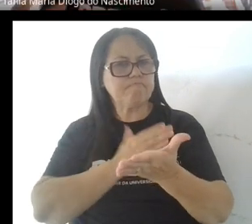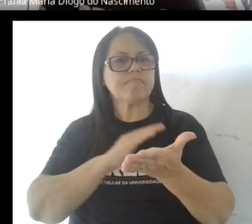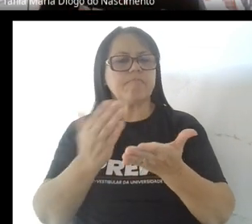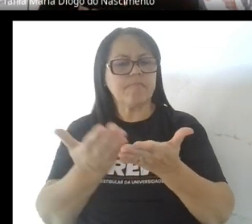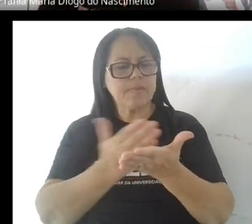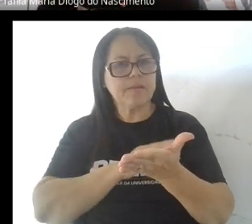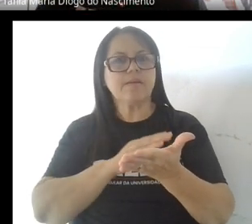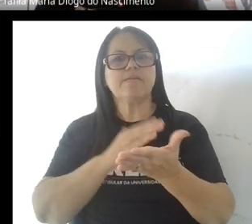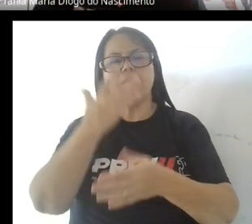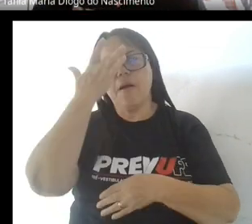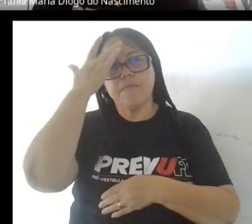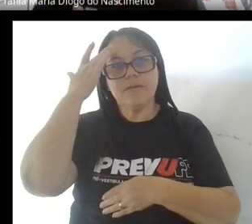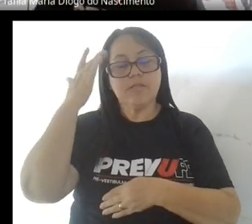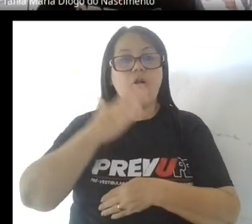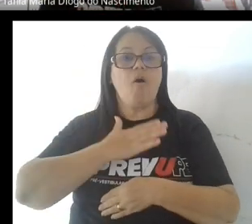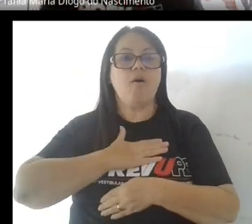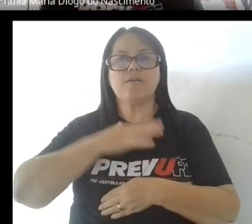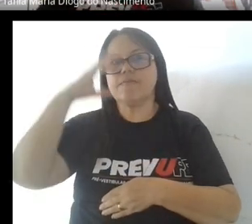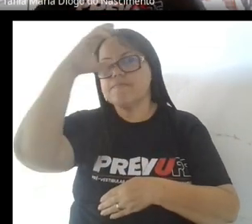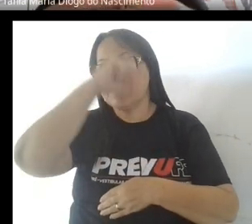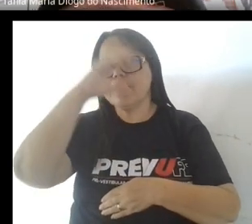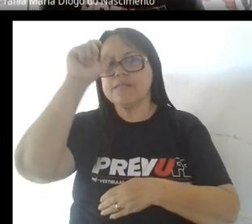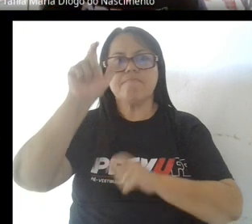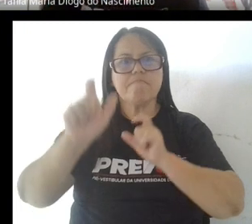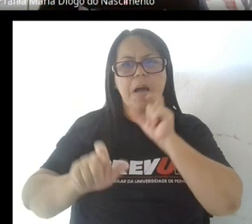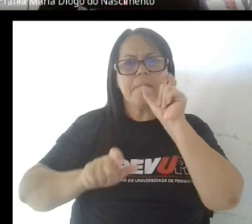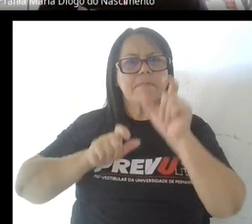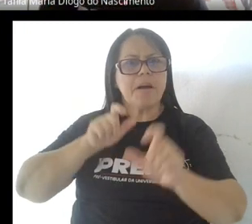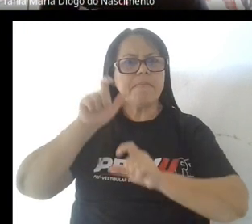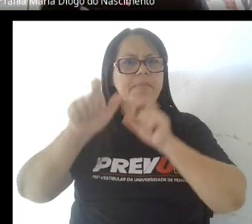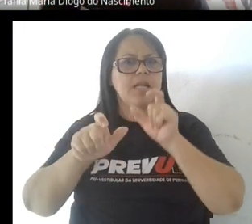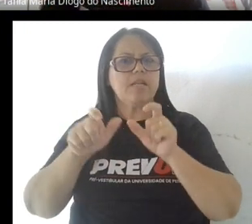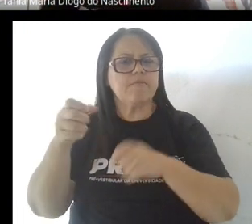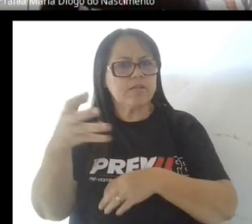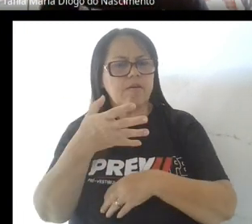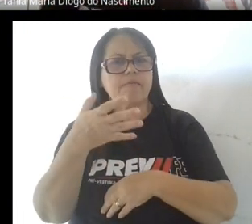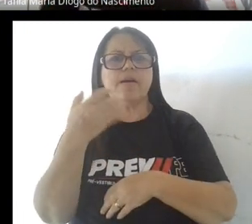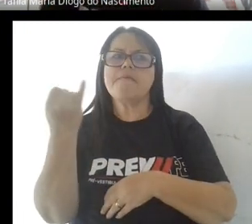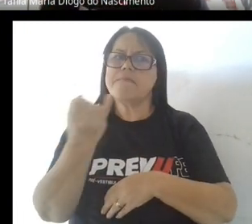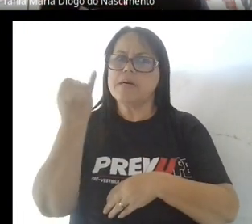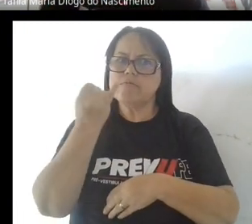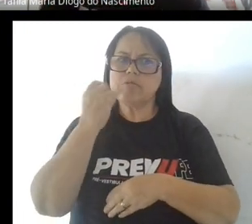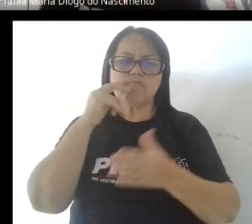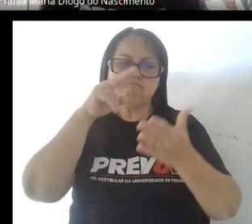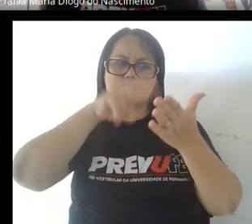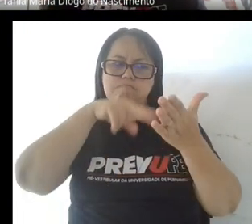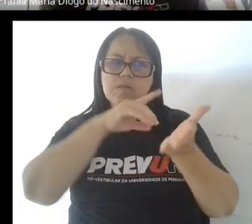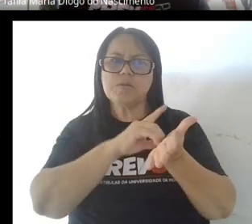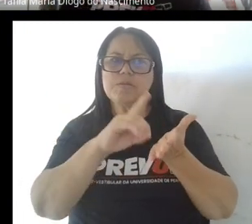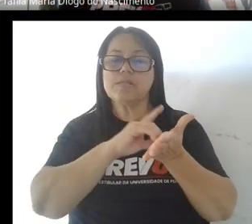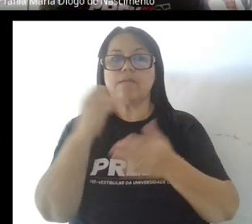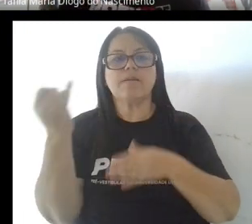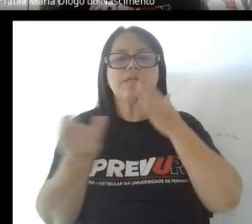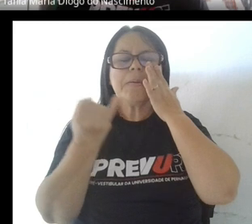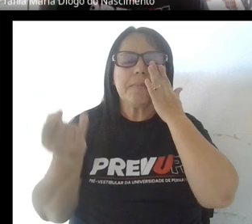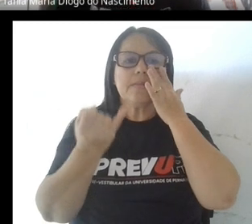que le gusta aprender nuevas palabras, ¿no? Ella, por lo general, consulta diccionarios. Es muy importante. Y si